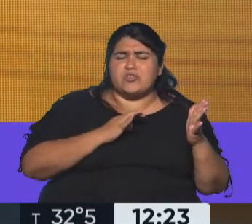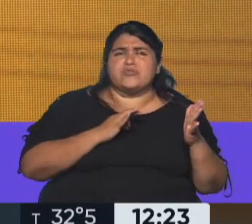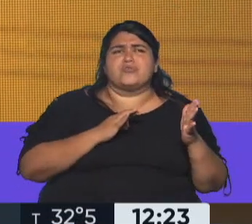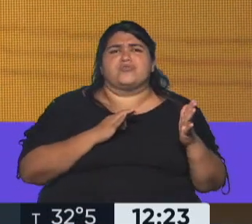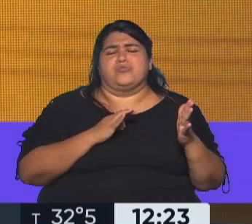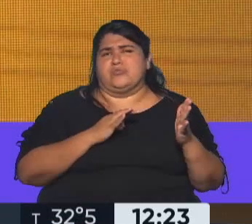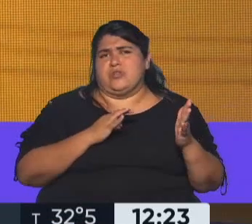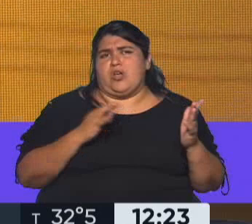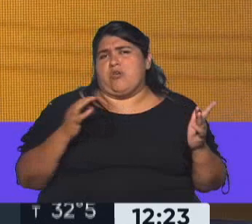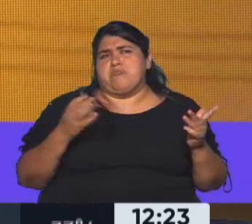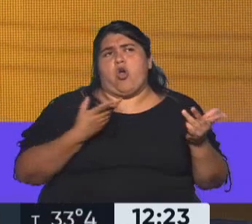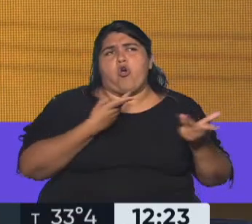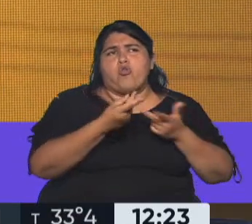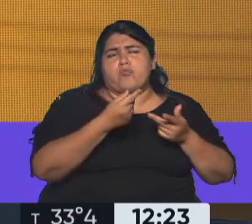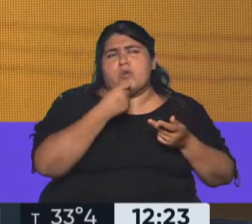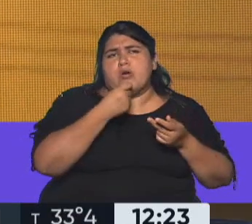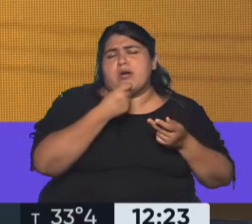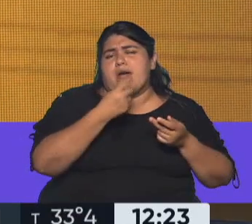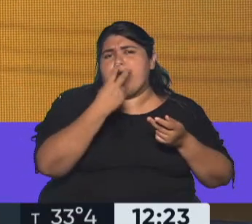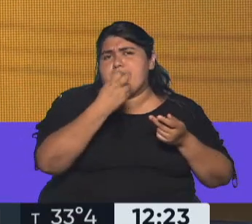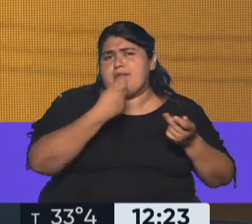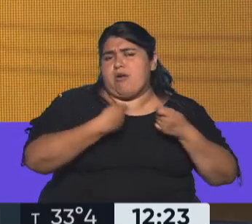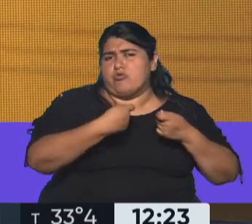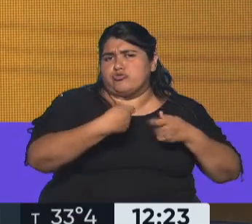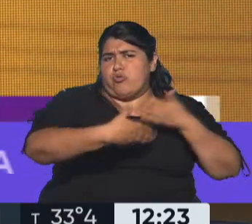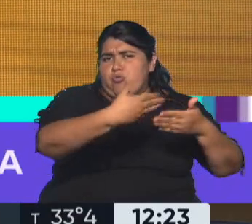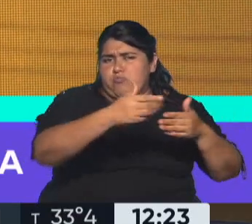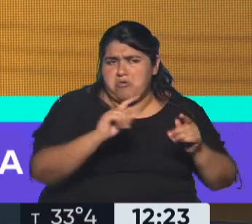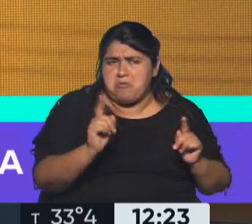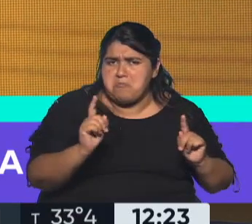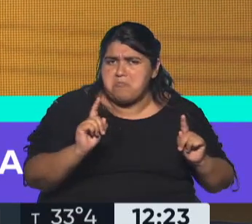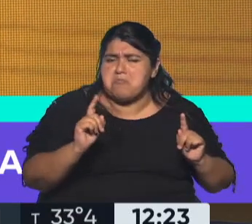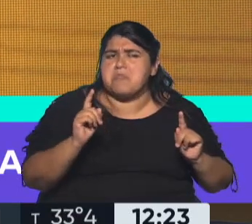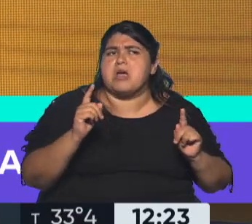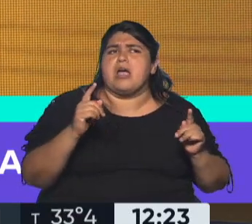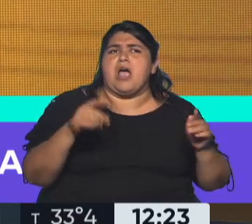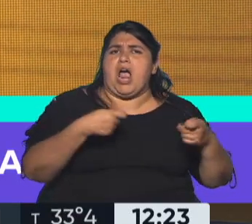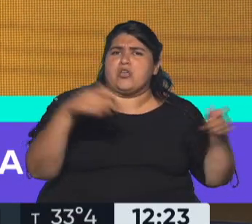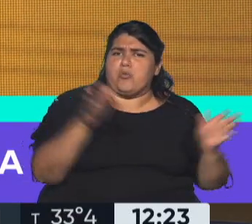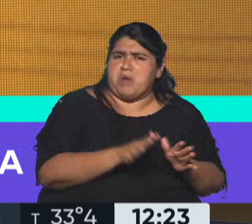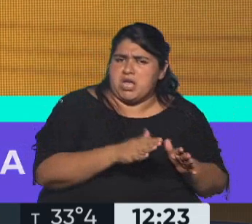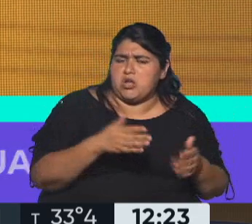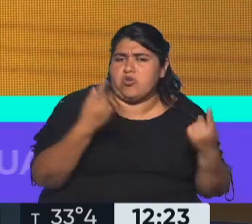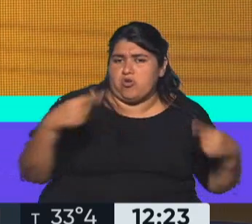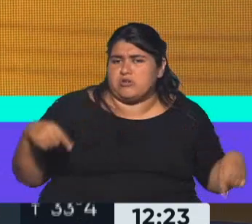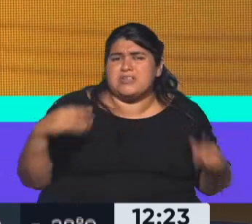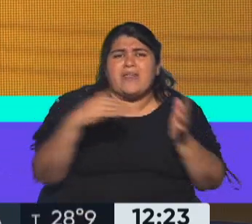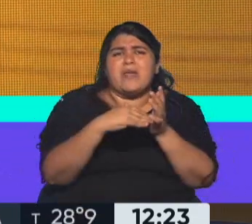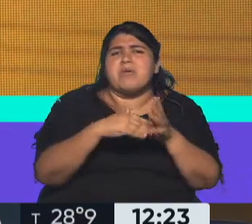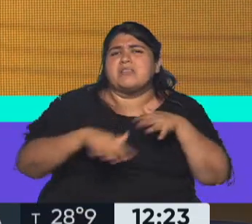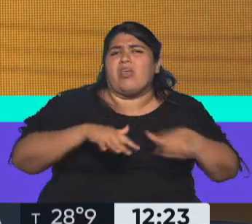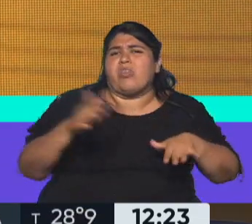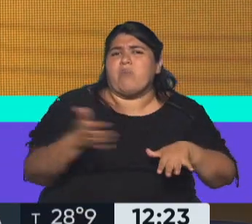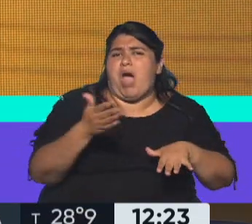porque había muy poca o baja o nula actividad económica. Industrial sobre todo también, ¿no? comercial, entonces eso obviamente baja la demanda